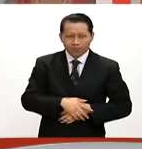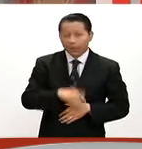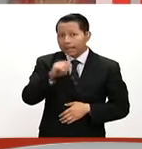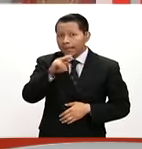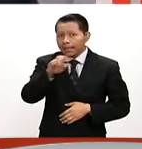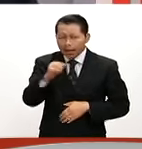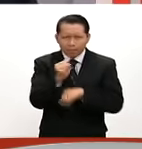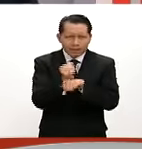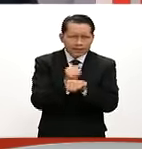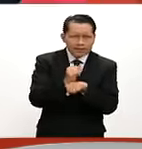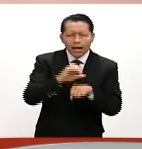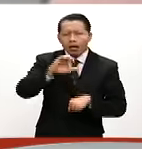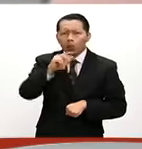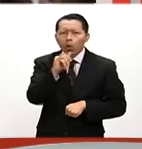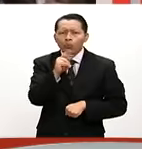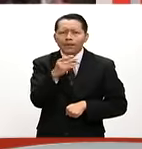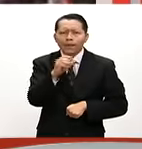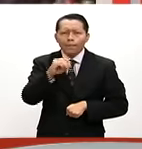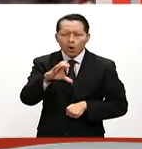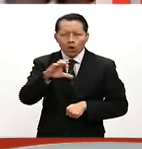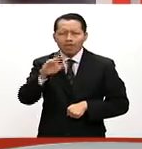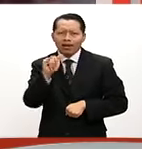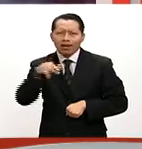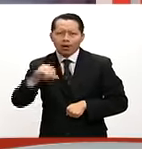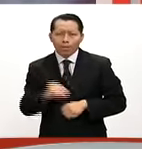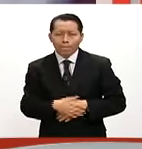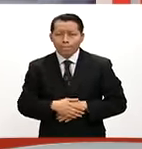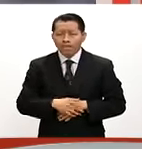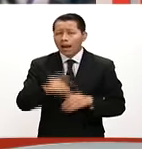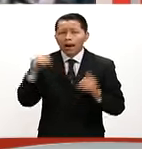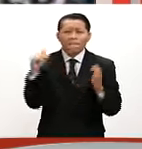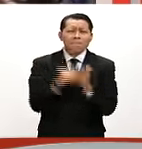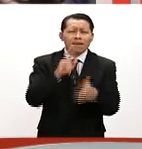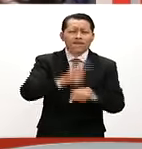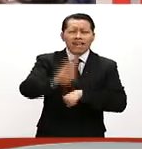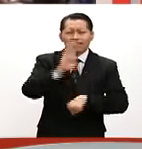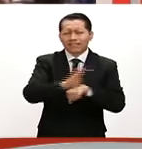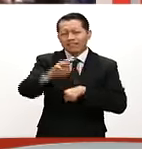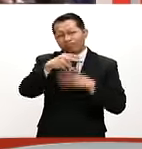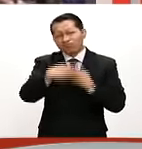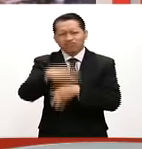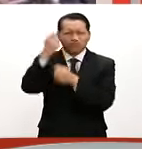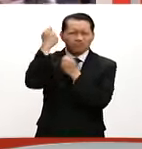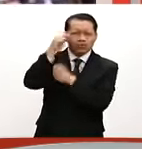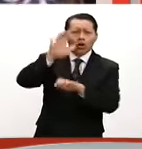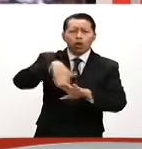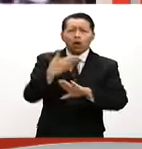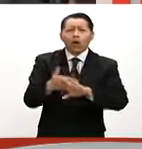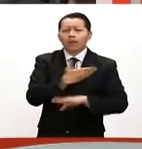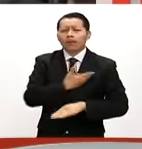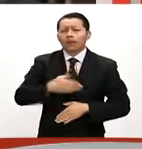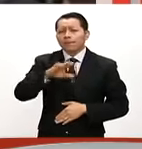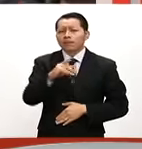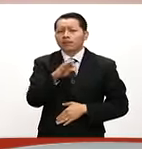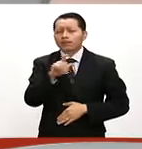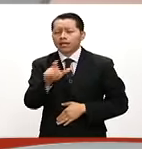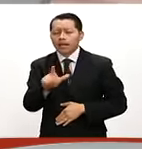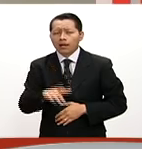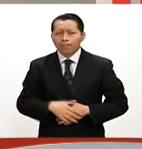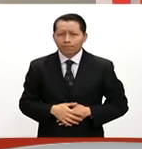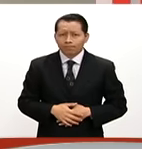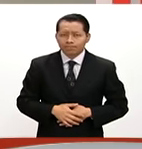investiga a Cuauhtémoc Blanco. Miles de brasileños salen a las calles para manifestarse en contra del presidente Michel Temer.